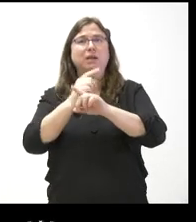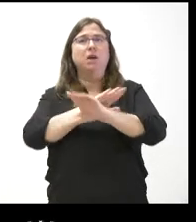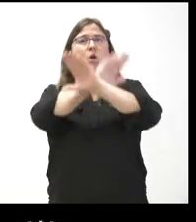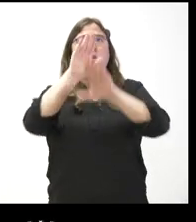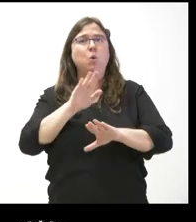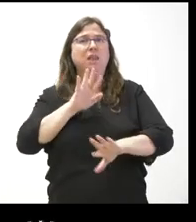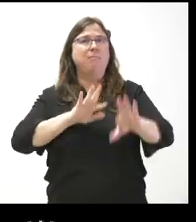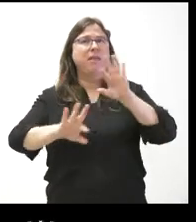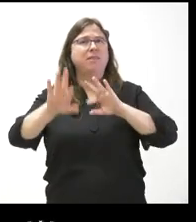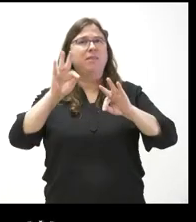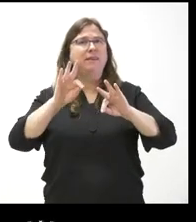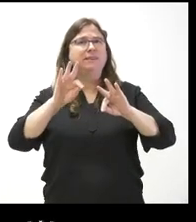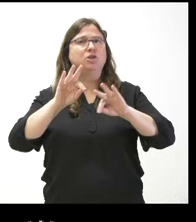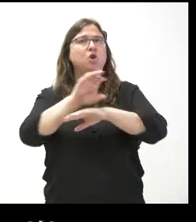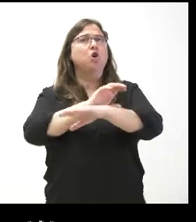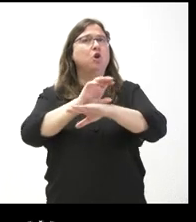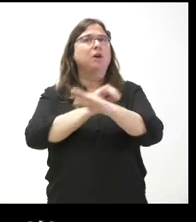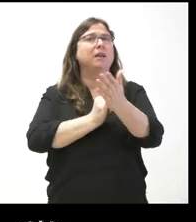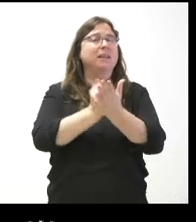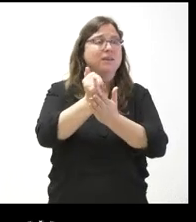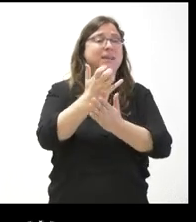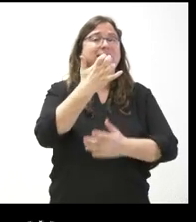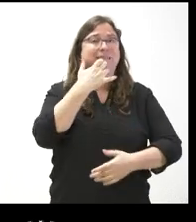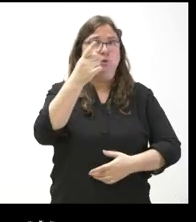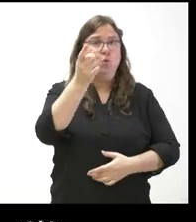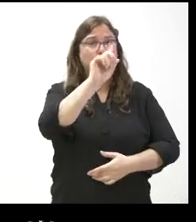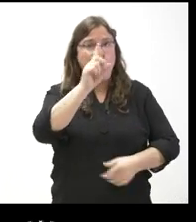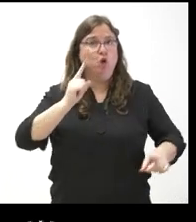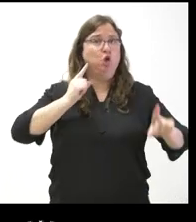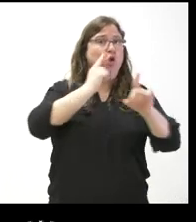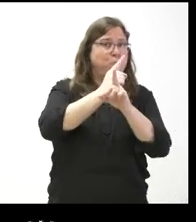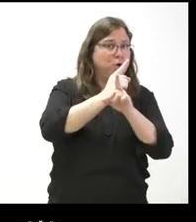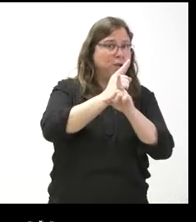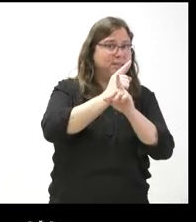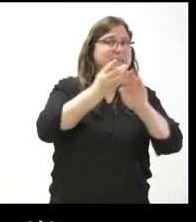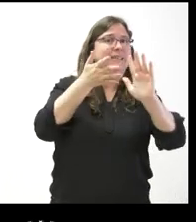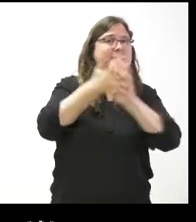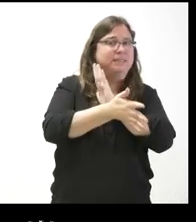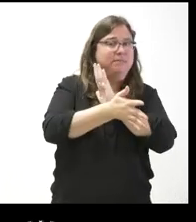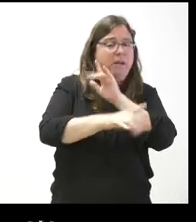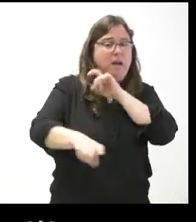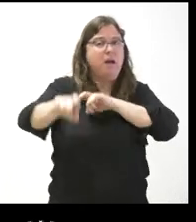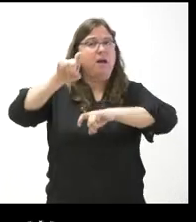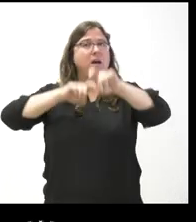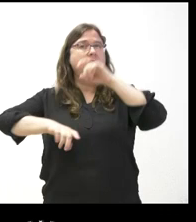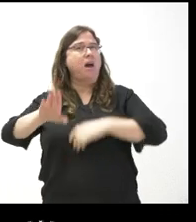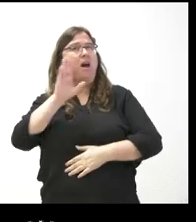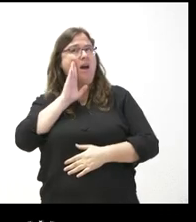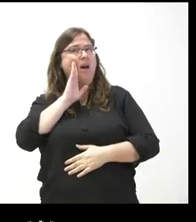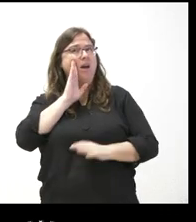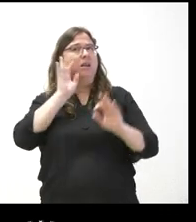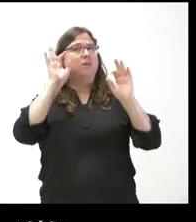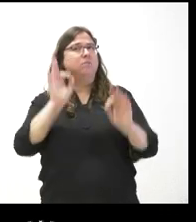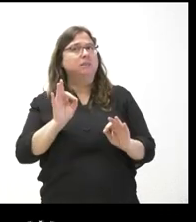la Consejería de Agricultura, al no oponerse lo que hace la Junta es volver a la anterior regulación, a esa última que ha